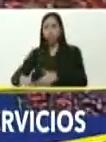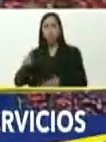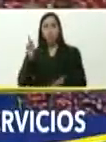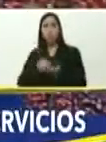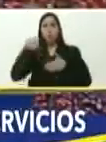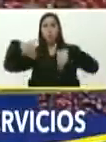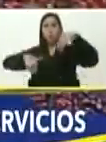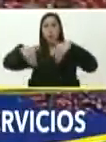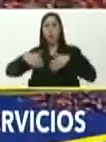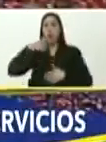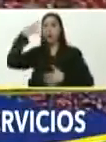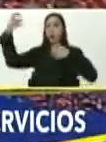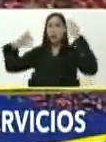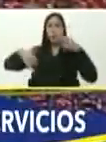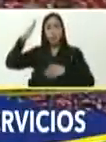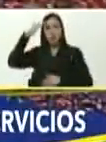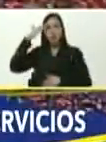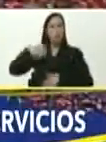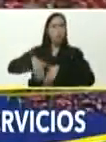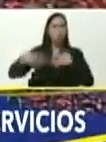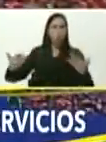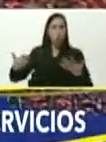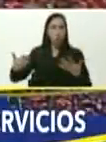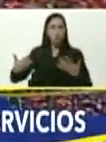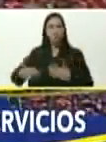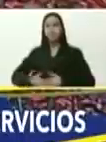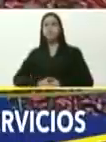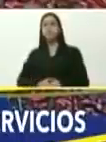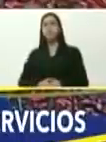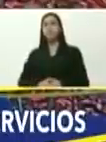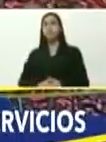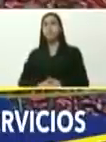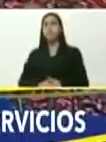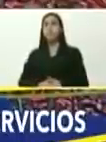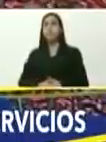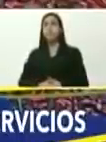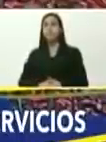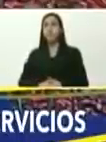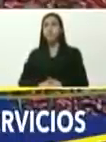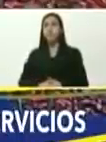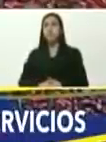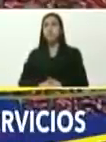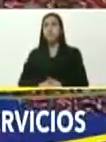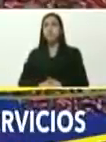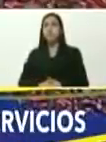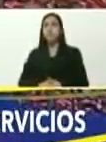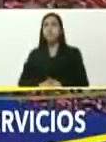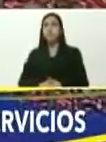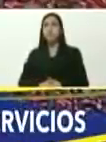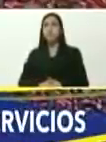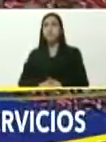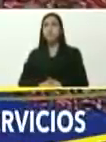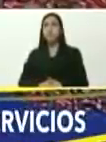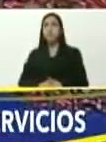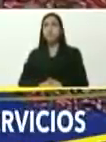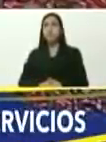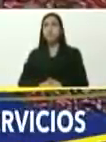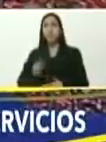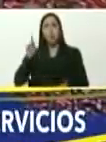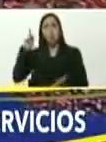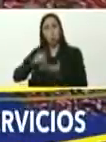con un grito, ustedes saben, cuál va a ser el grito, que vamos a los chavistas, a lanzar en las calles, día, cuando yo salga a votar,